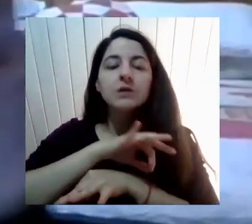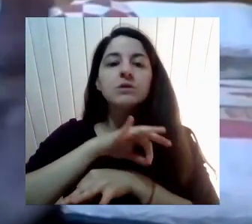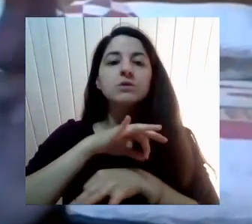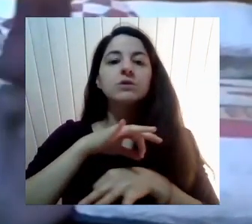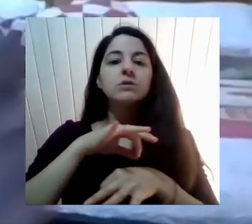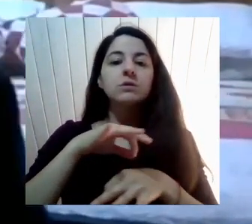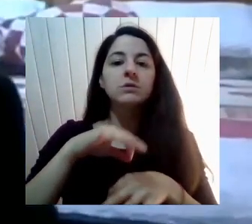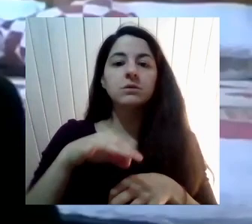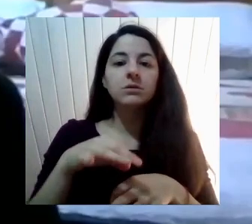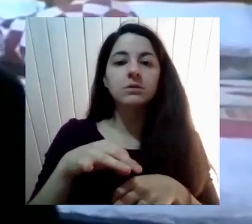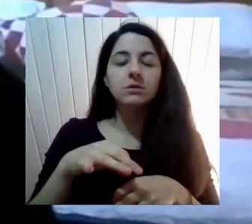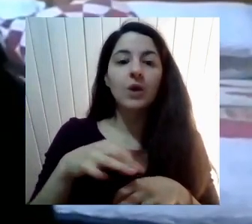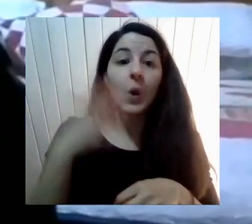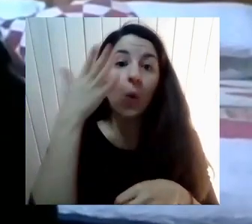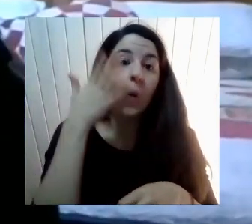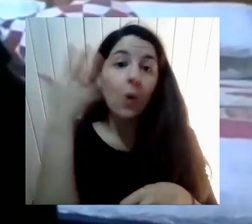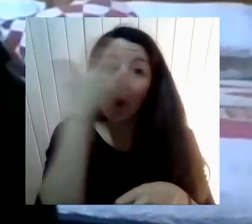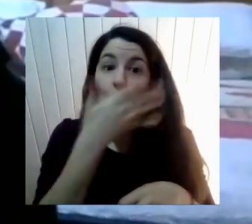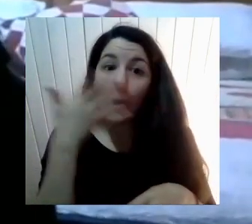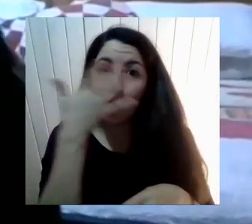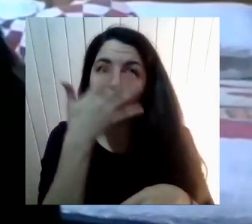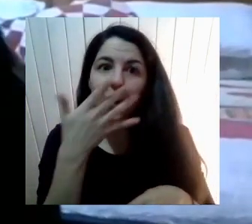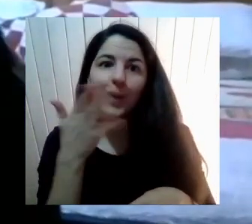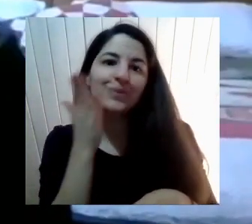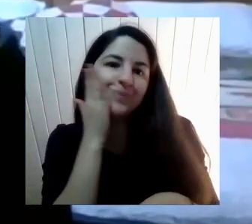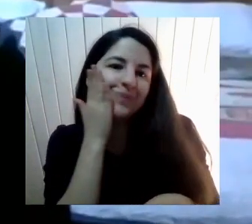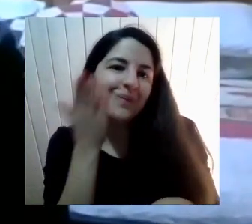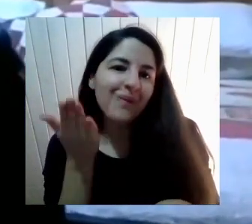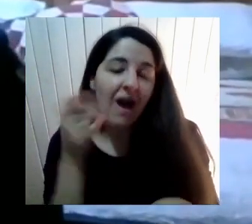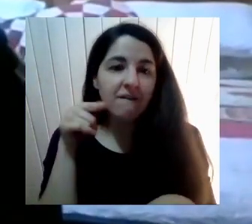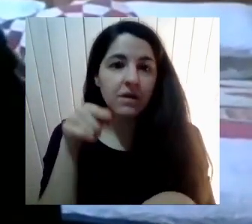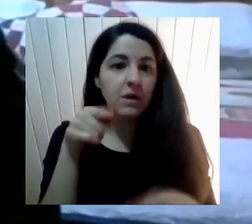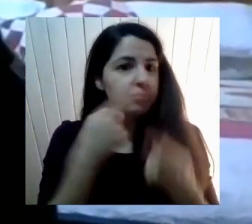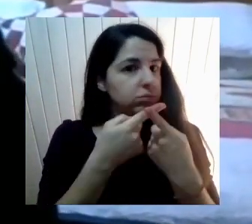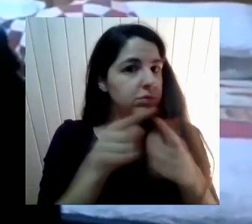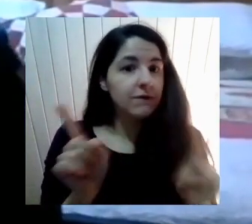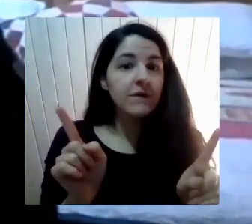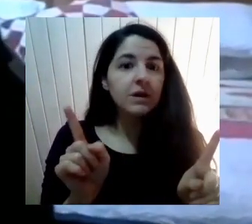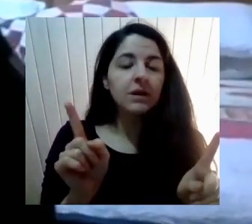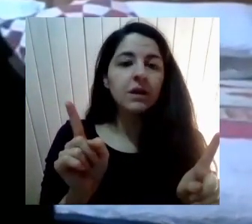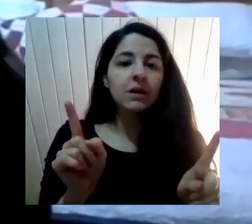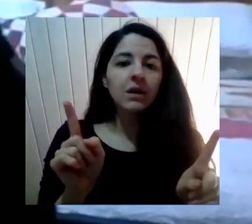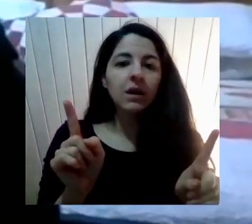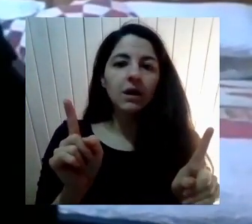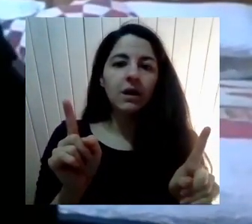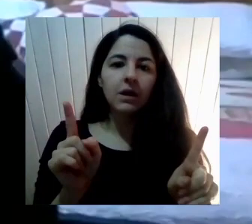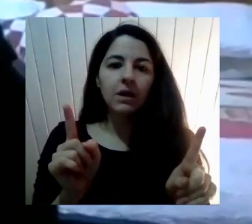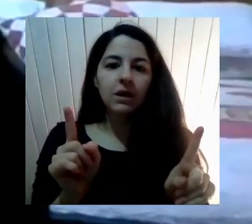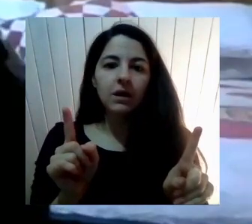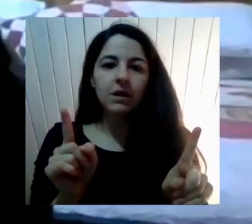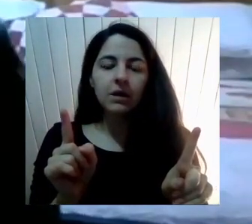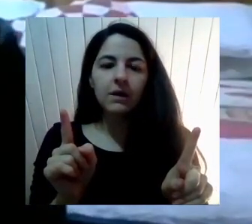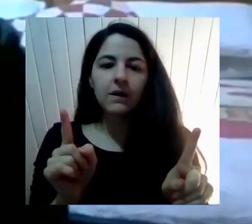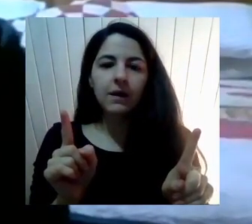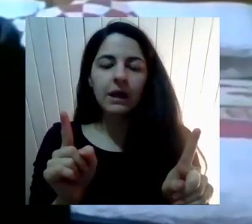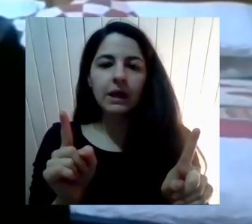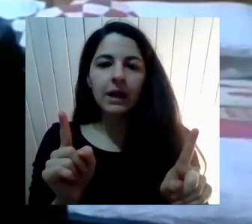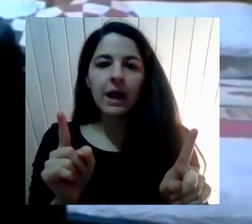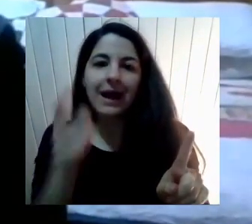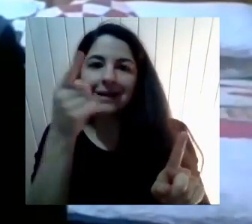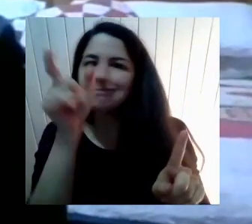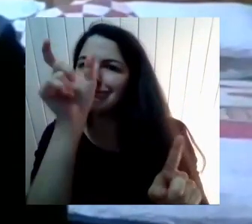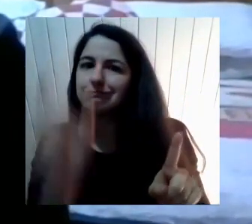como Socialmente ¿Verdad? Es muy diferente A que Él O la O quien sea